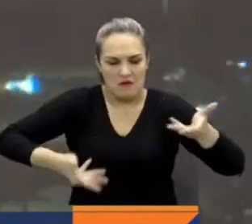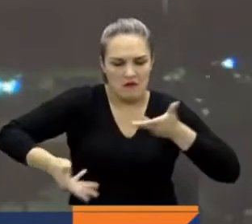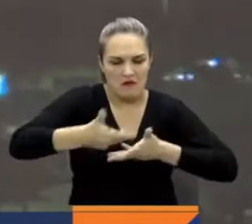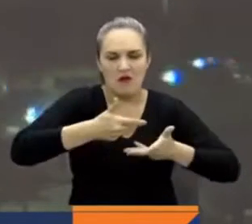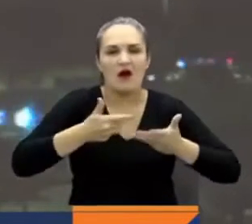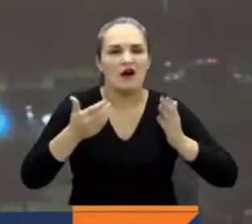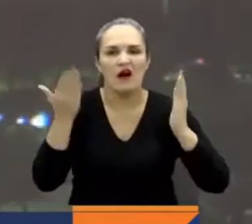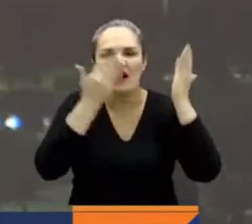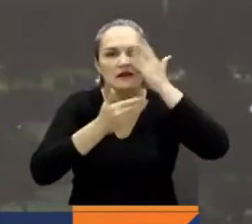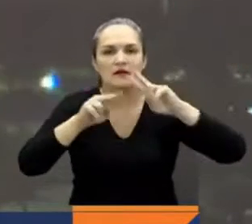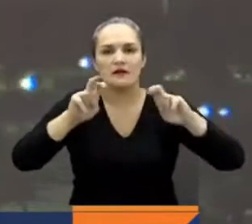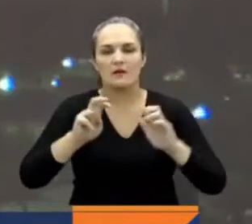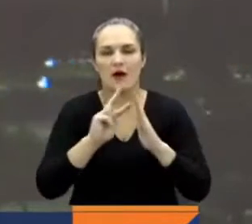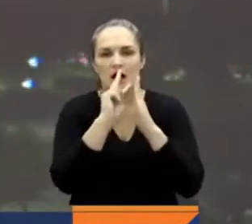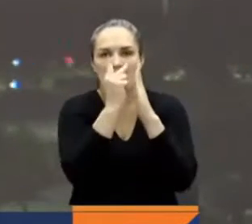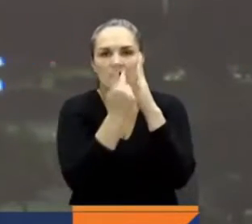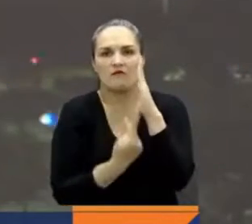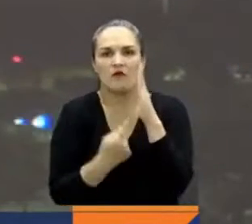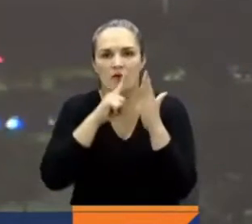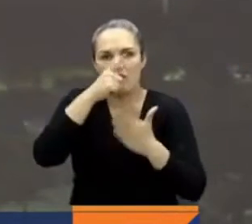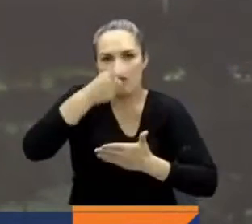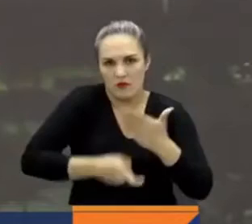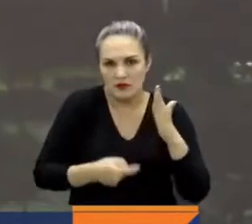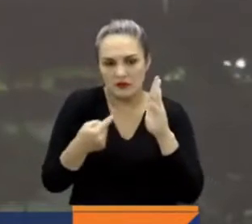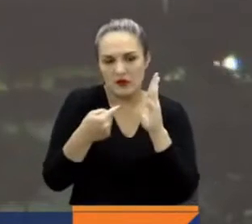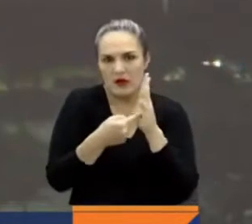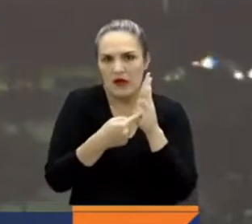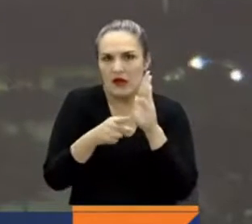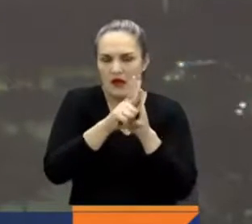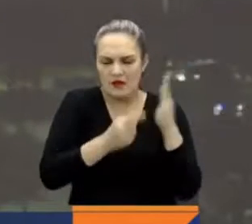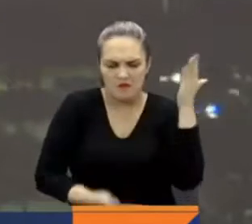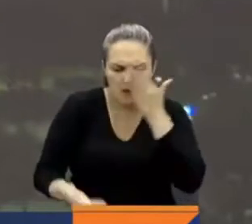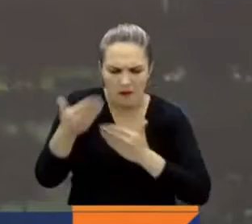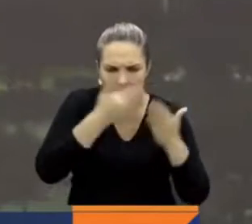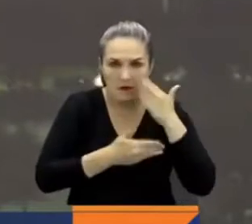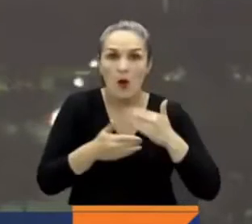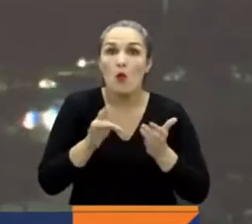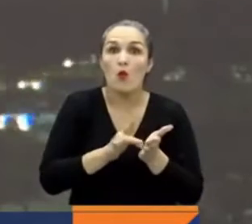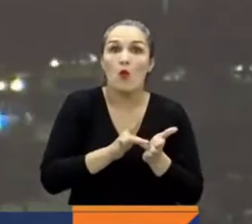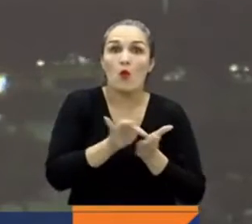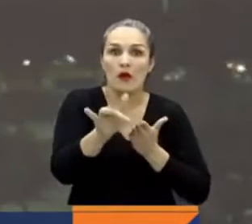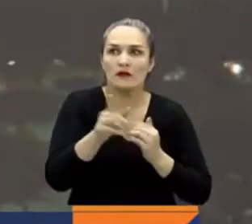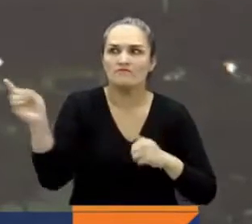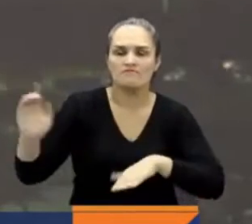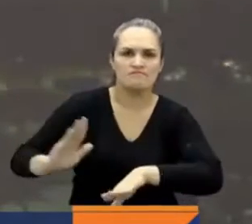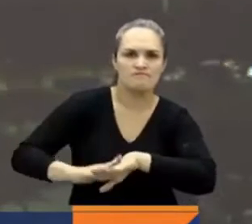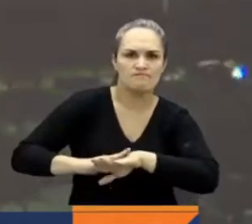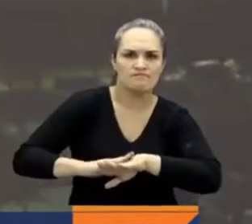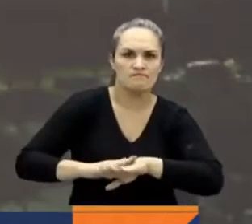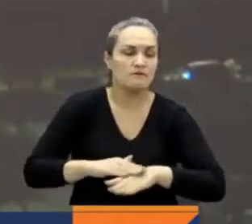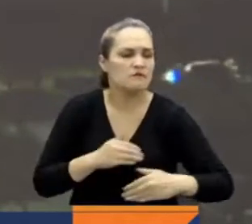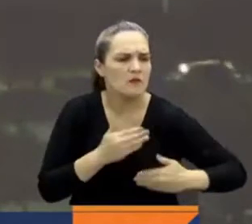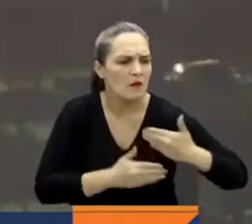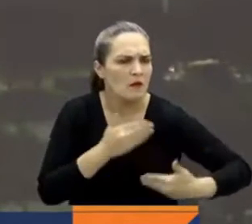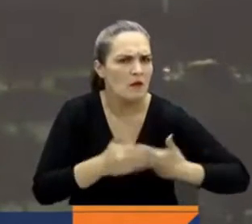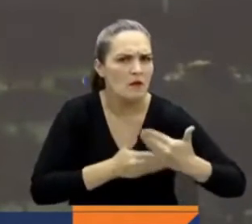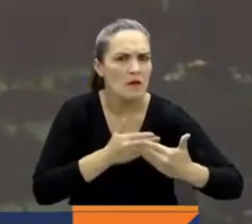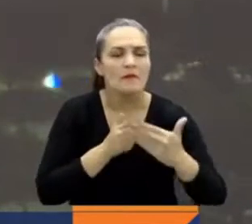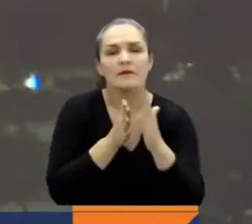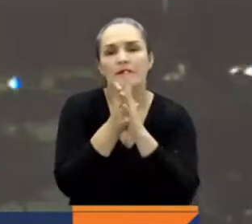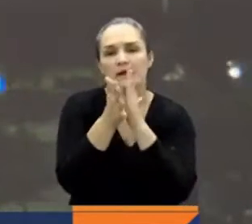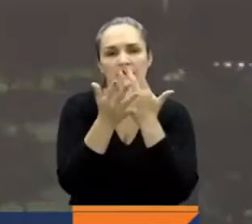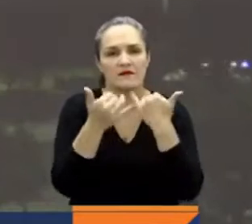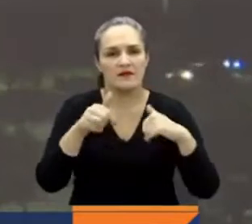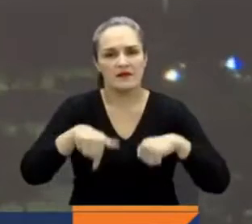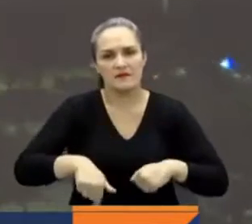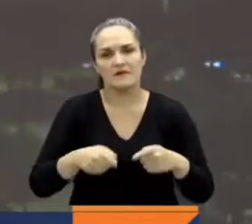a tramitar con mensaje de urgencia en el Congreso de la República. La Maris y Televidentes, por el momento es toda la información. Yo regreso con usted con más